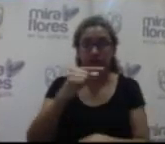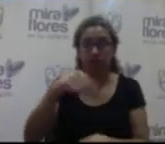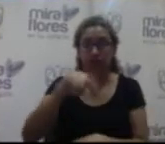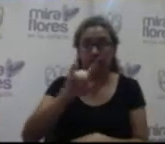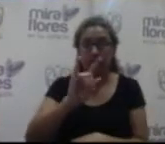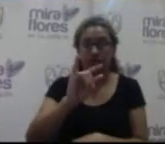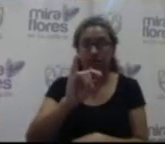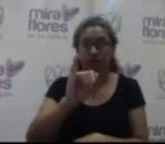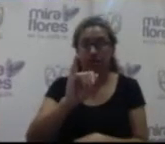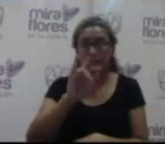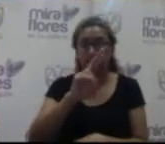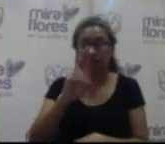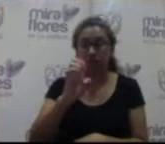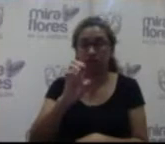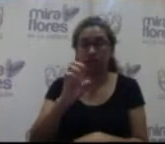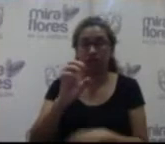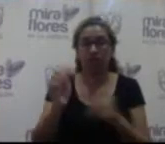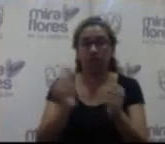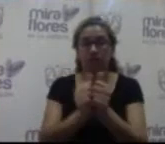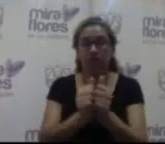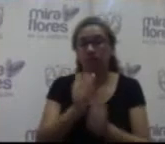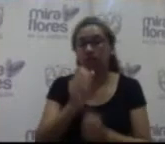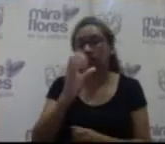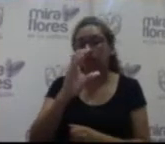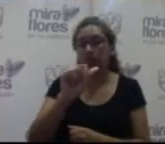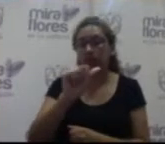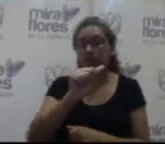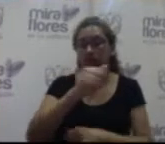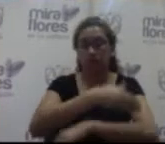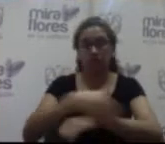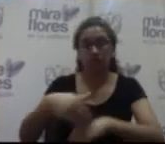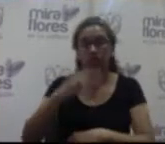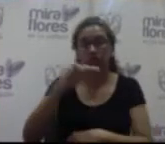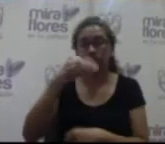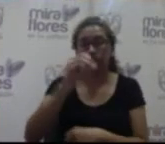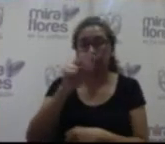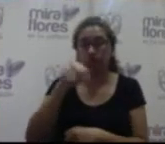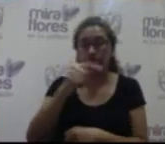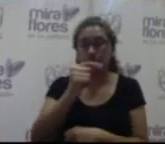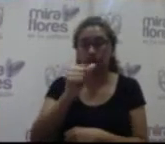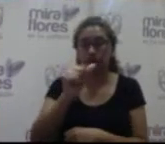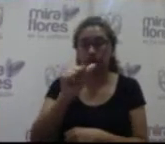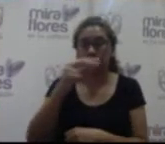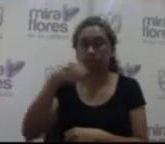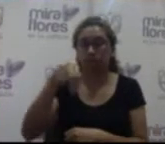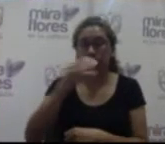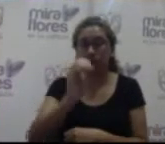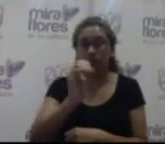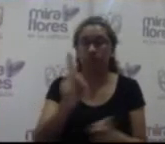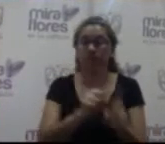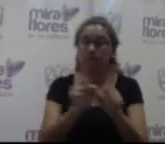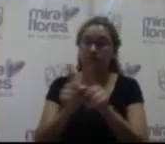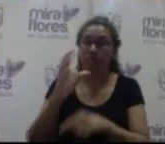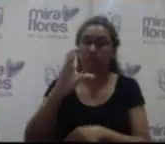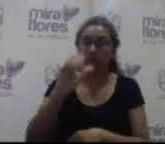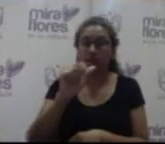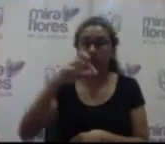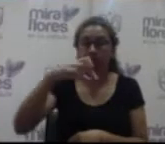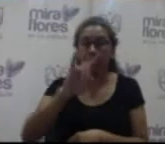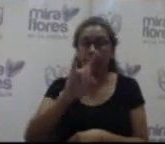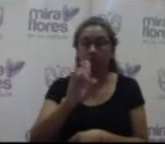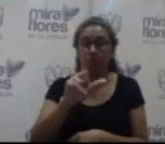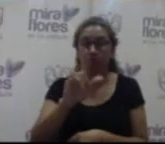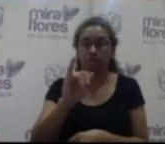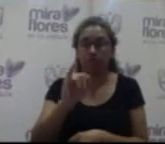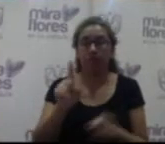avenida Roca y Bolonia con avenida General Montaña y avenida Villarán con calle Capulíes el proyecto se